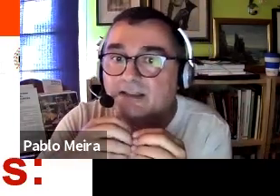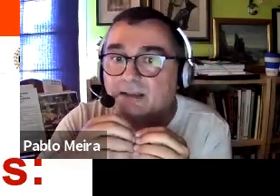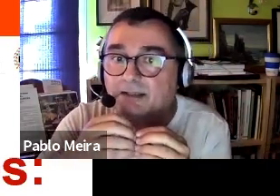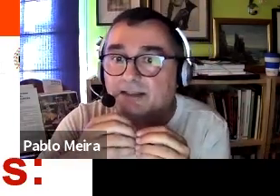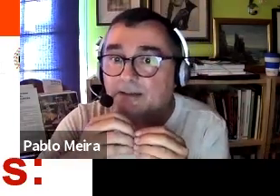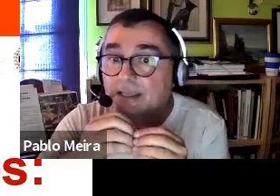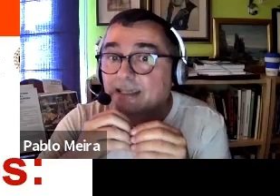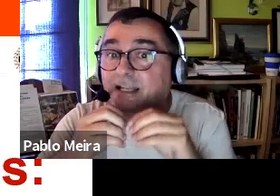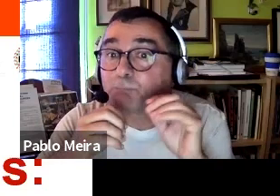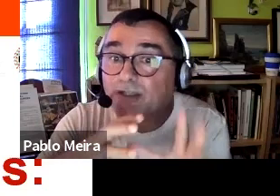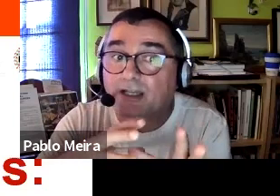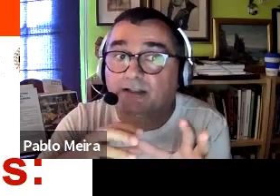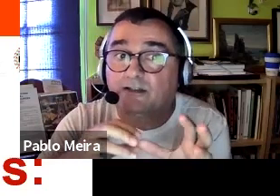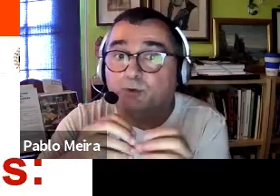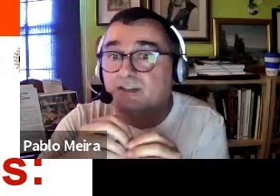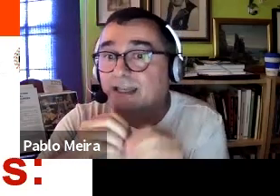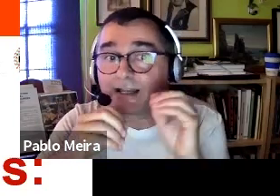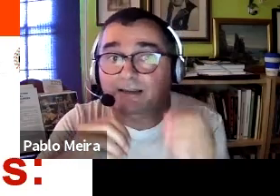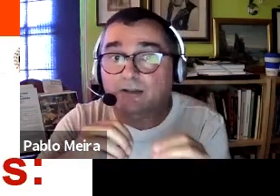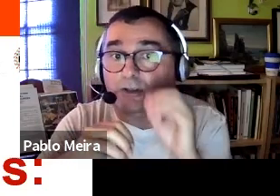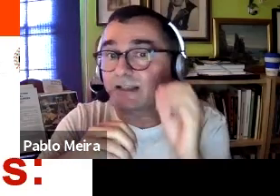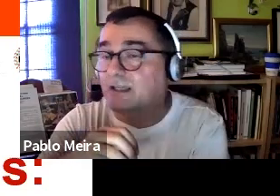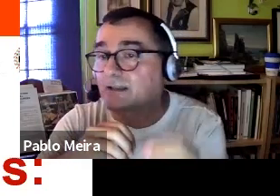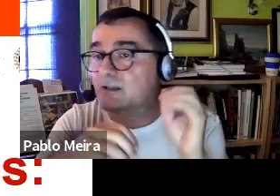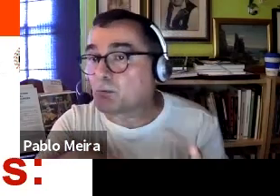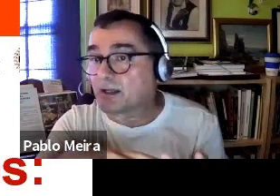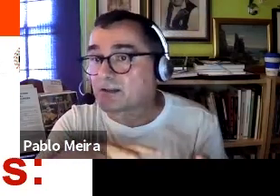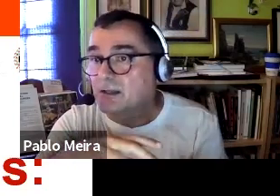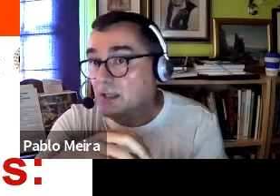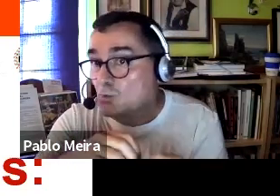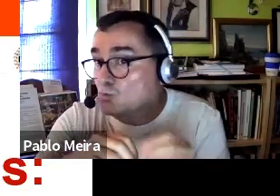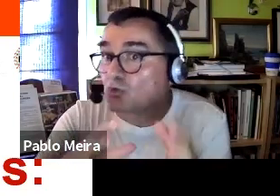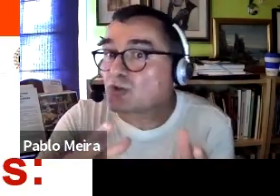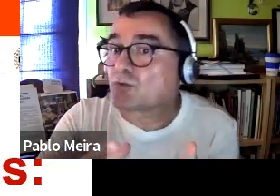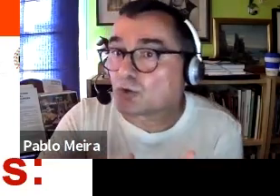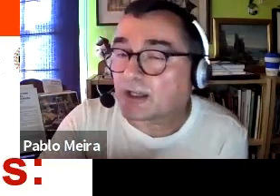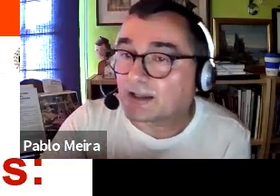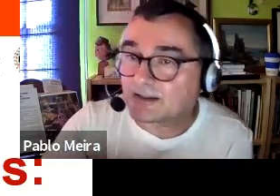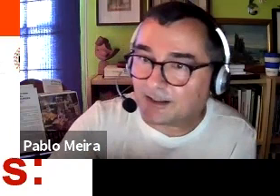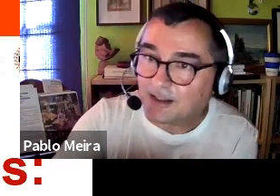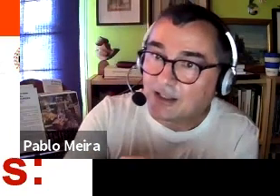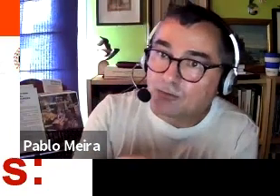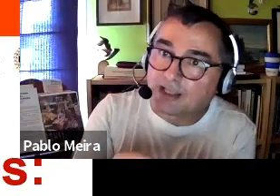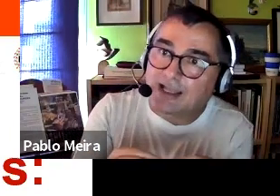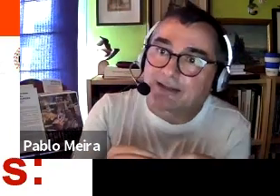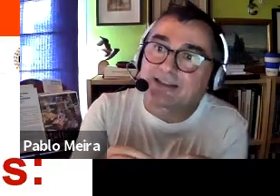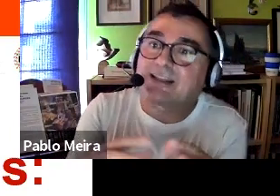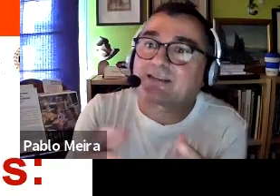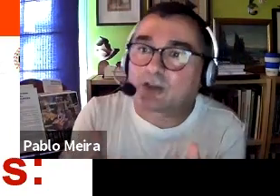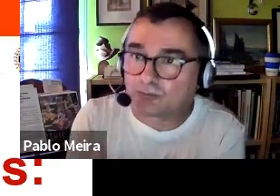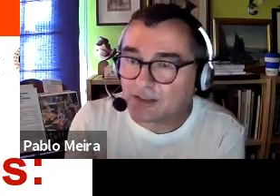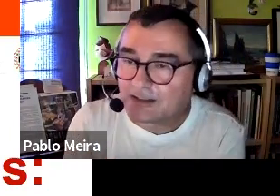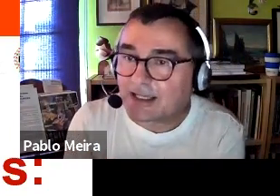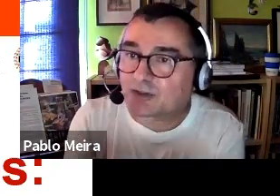situar la crisis climática y las políticas de respuesta en el centro de las agendas públicas una constitución no deja de ser una